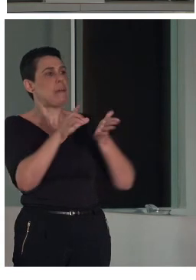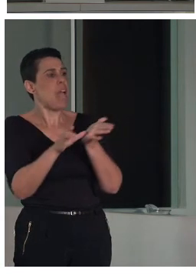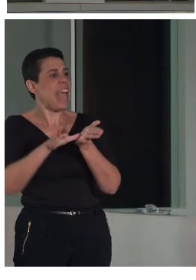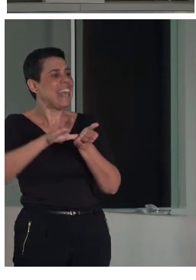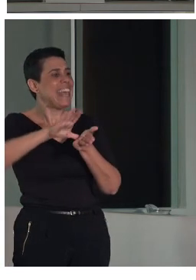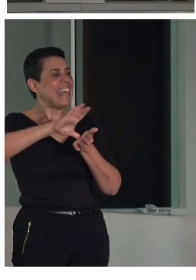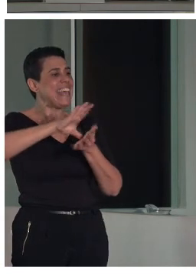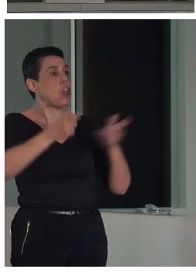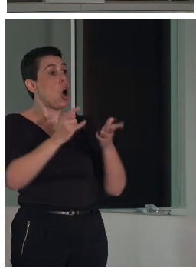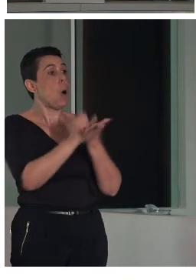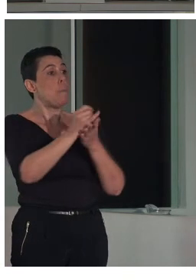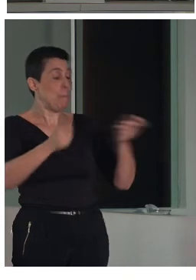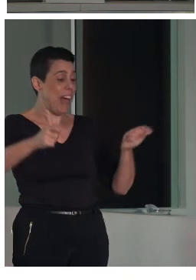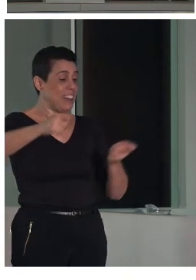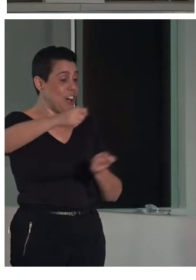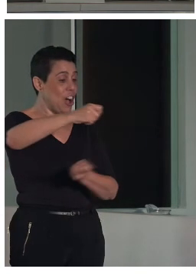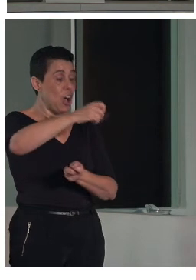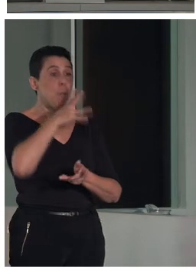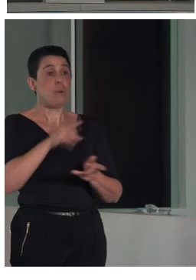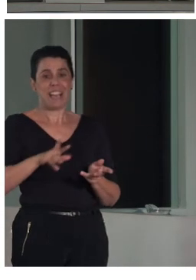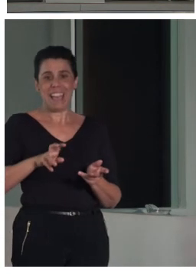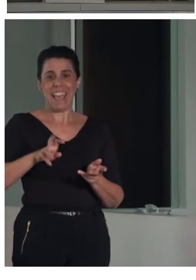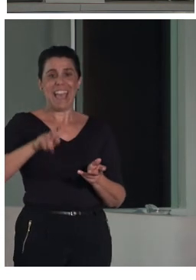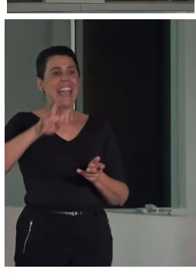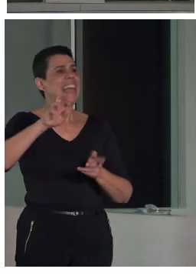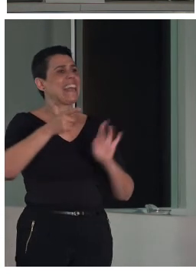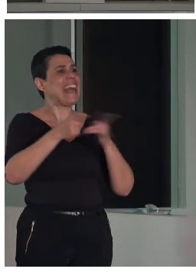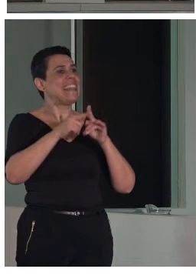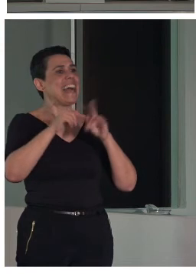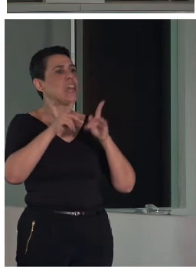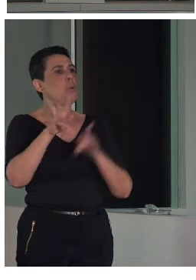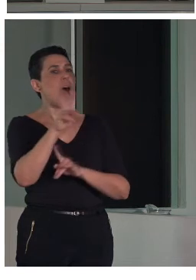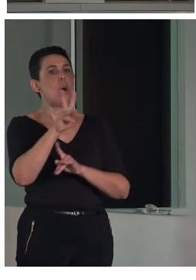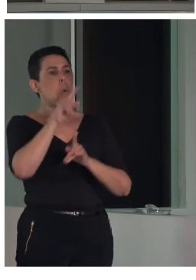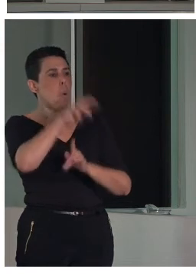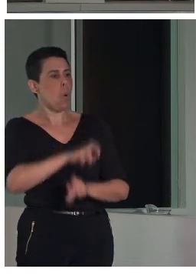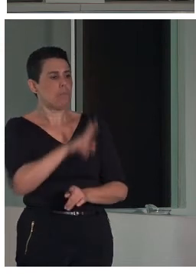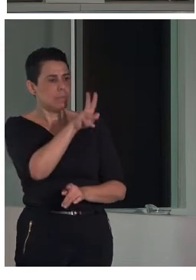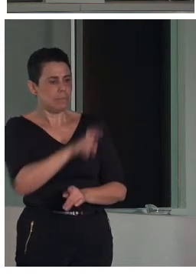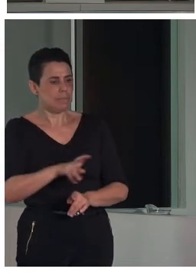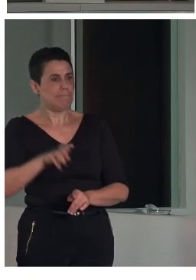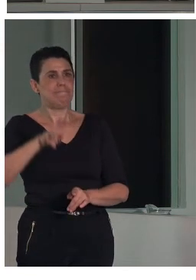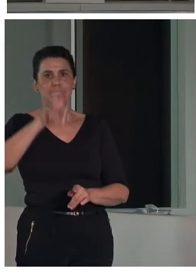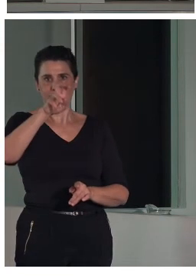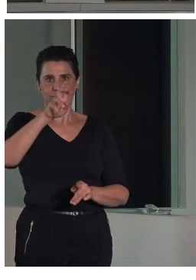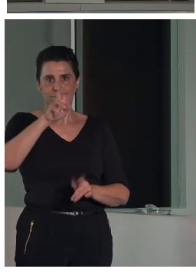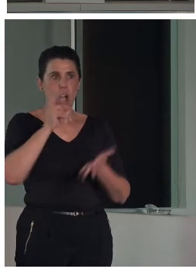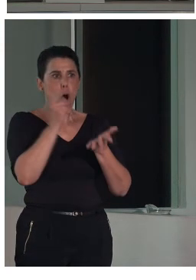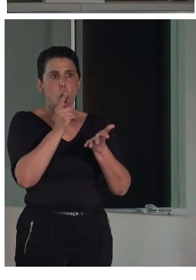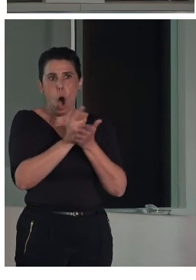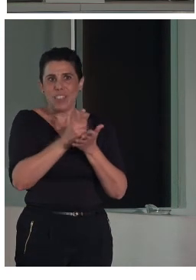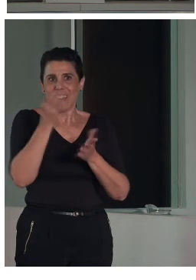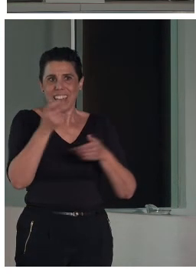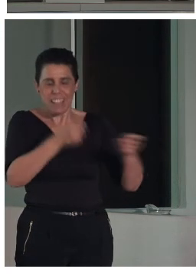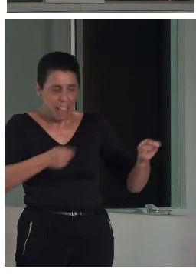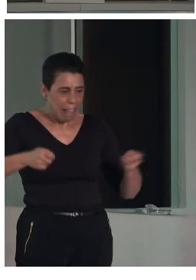grados porque la escalera hace forma de U y entonces nos ponía de nuevo a tener que girar el plano y es que además le salía